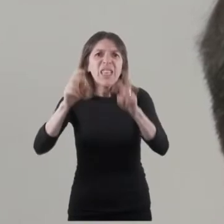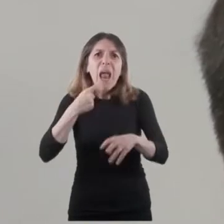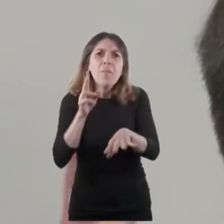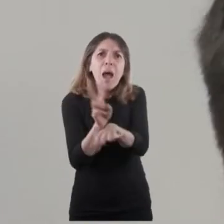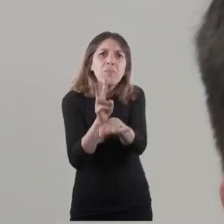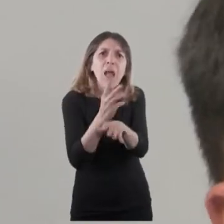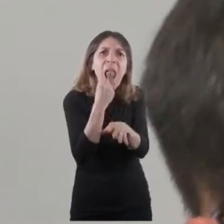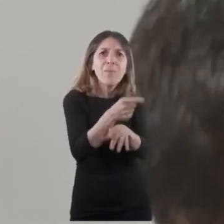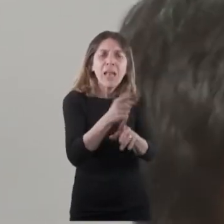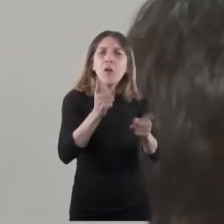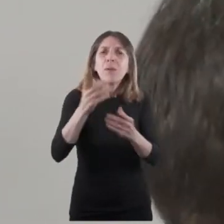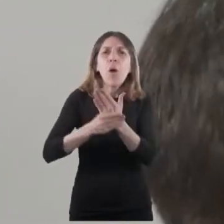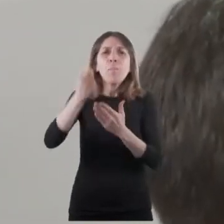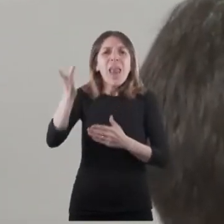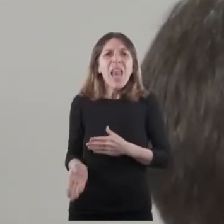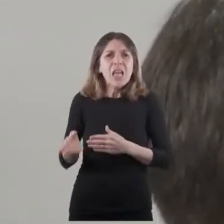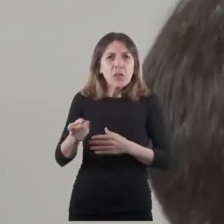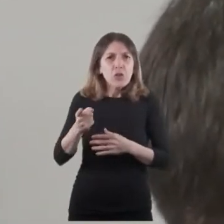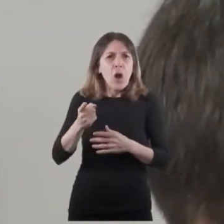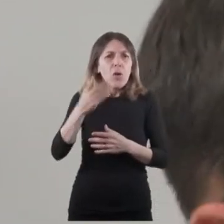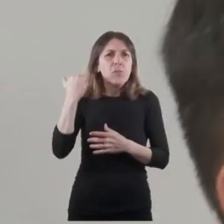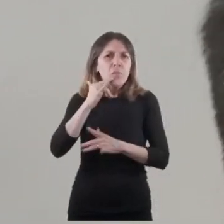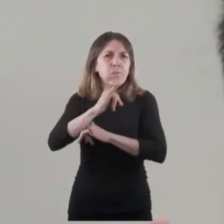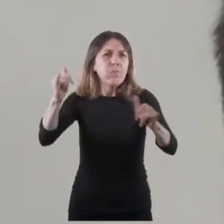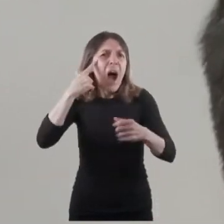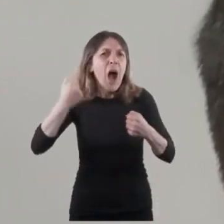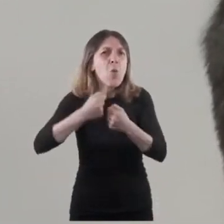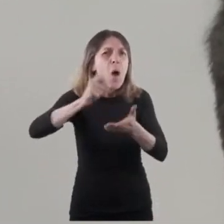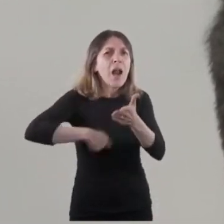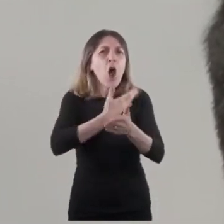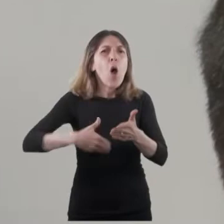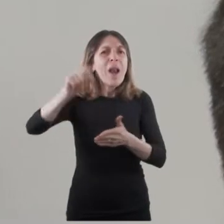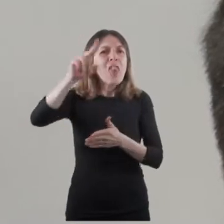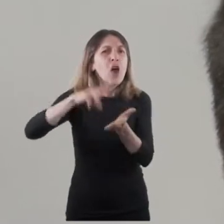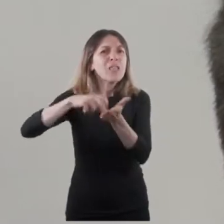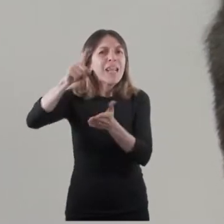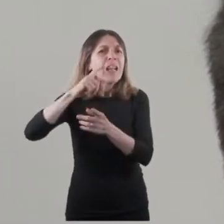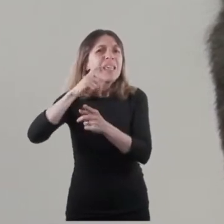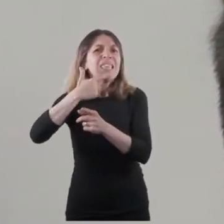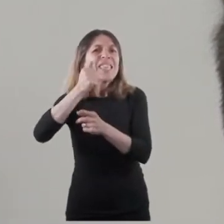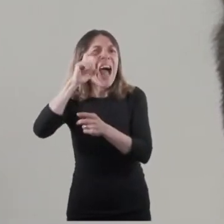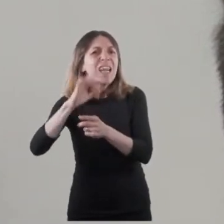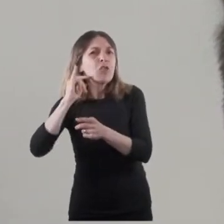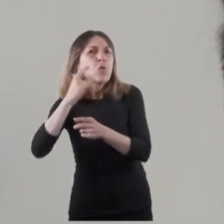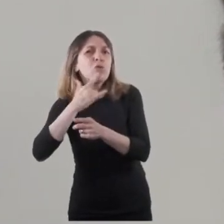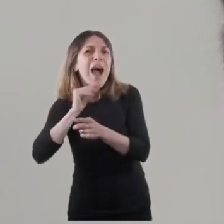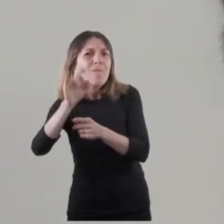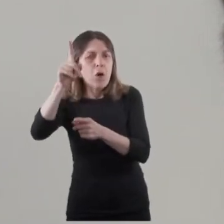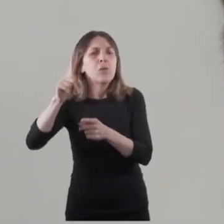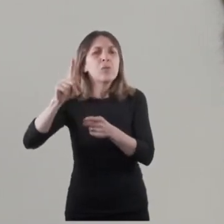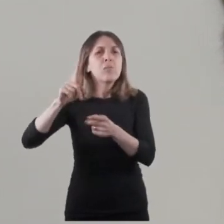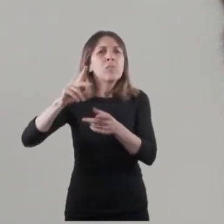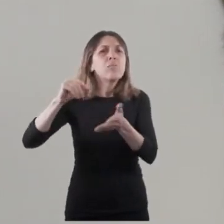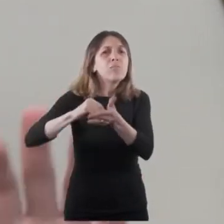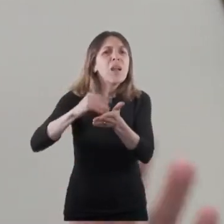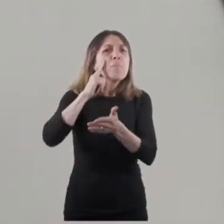ministro mencionó sobre el tema del acuerdo que firmó con el gobernador de Salta, estamos hablando de Gustavo Sáenz, por un monto de 1.100